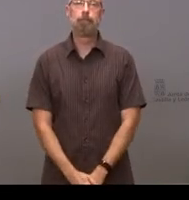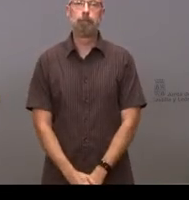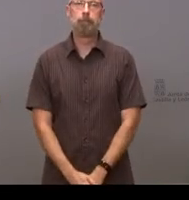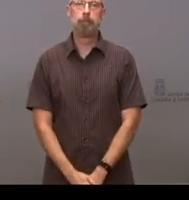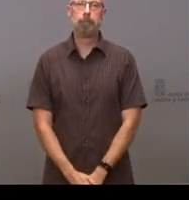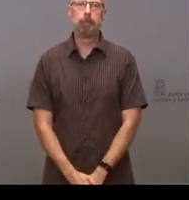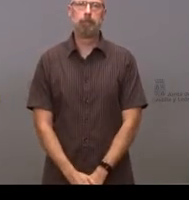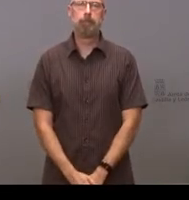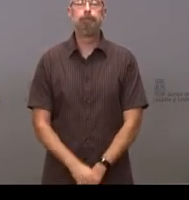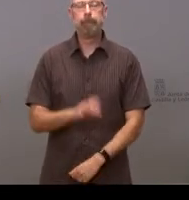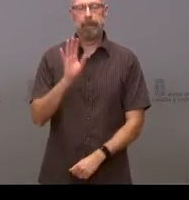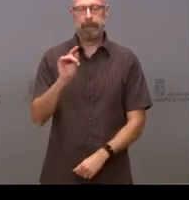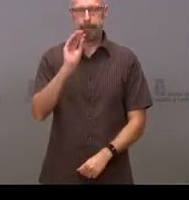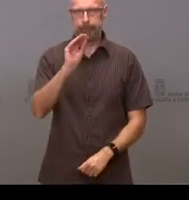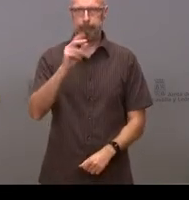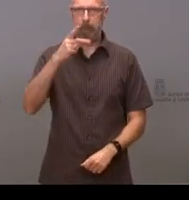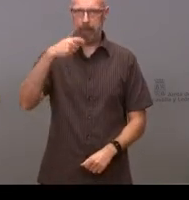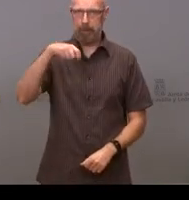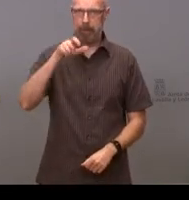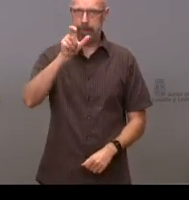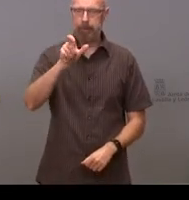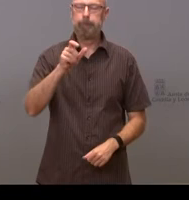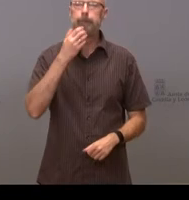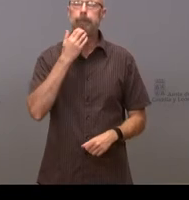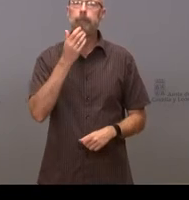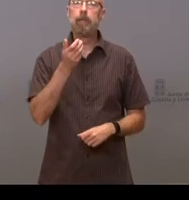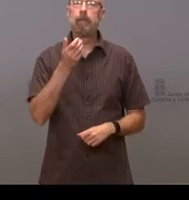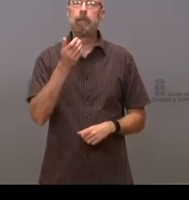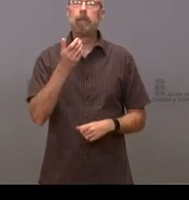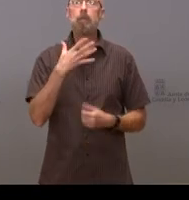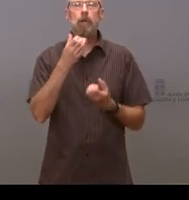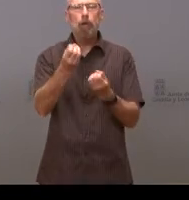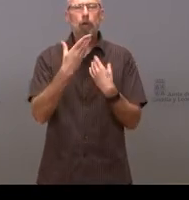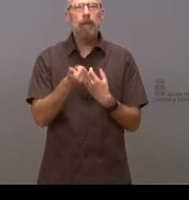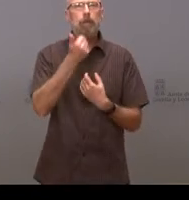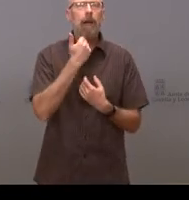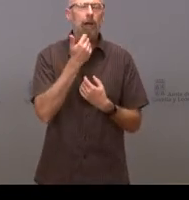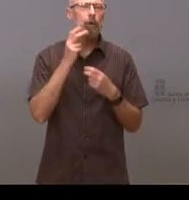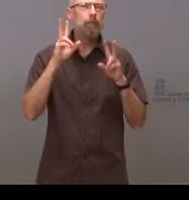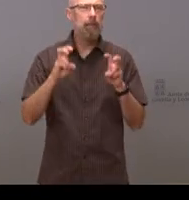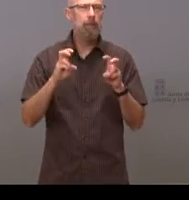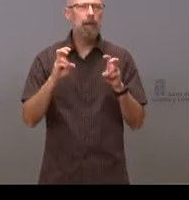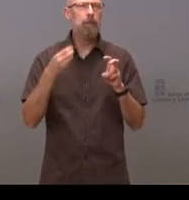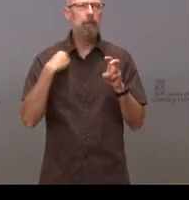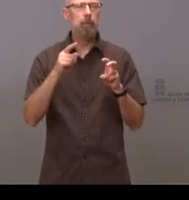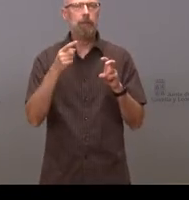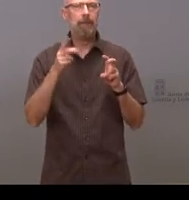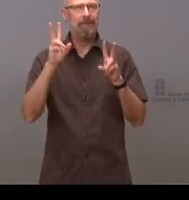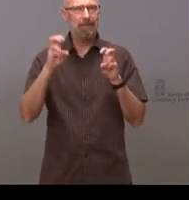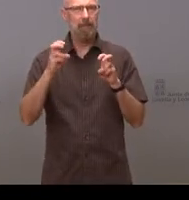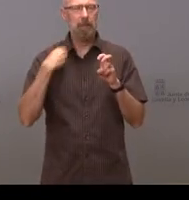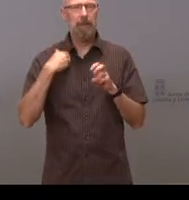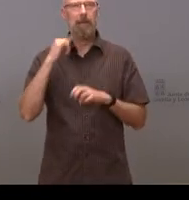Sí Vicepresidente no sé si nos puede concretar algo más de lo que ven como posible trato de favor en el tema de